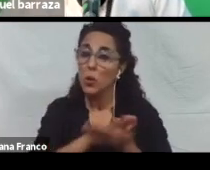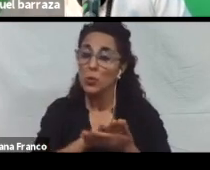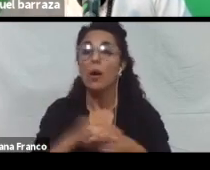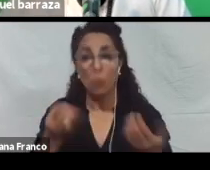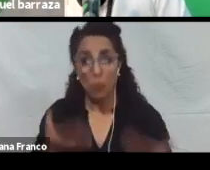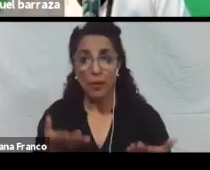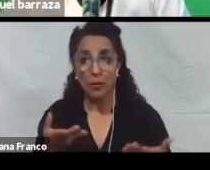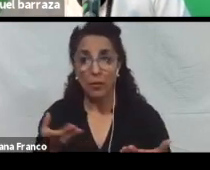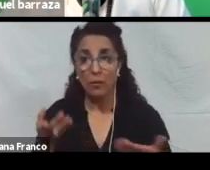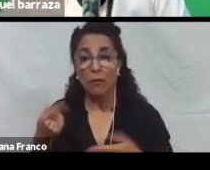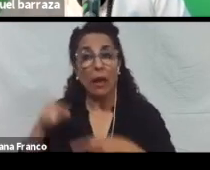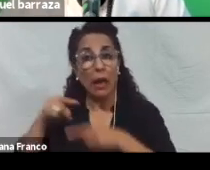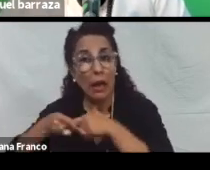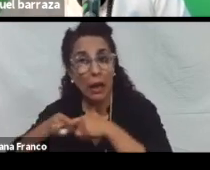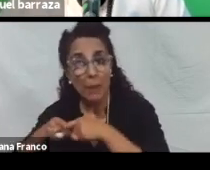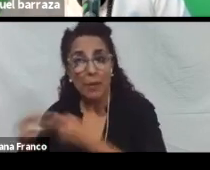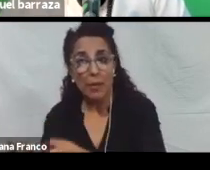debería dar información.